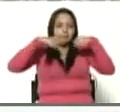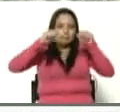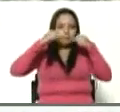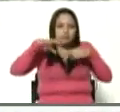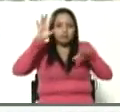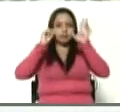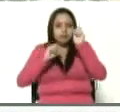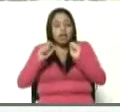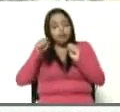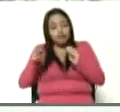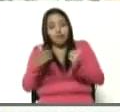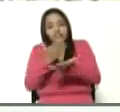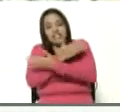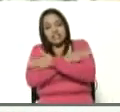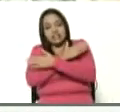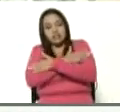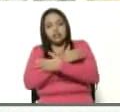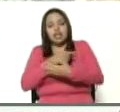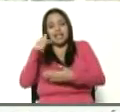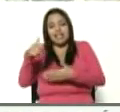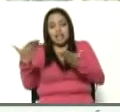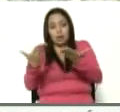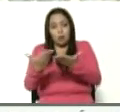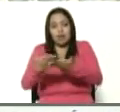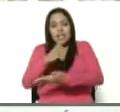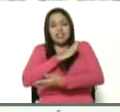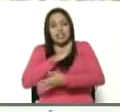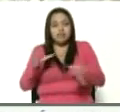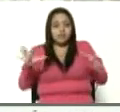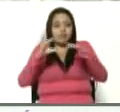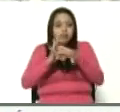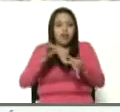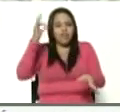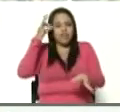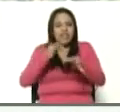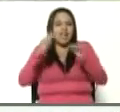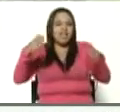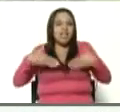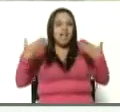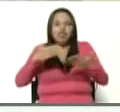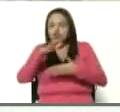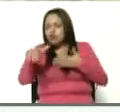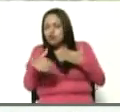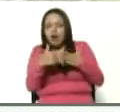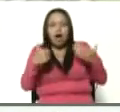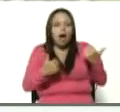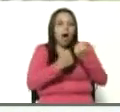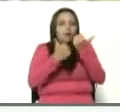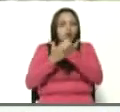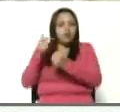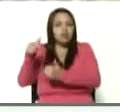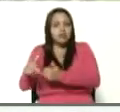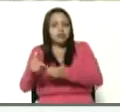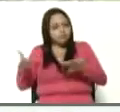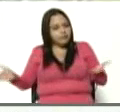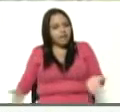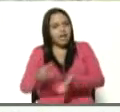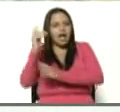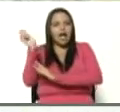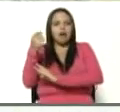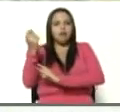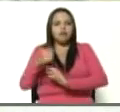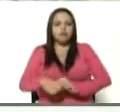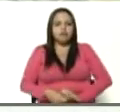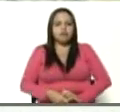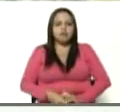así que los felicito por esta escuela, que tienen con fe y alegría todo el apoyo, y adelante, apure, Viruaca, ¿qué más